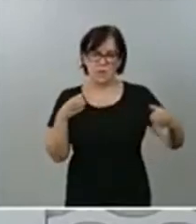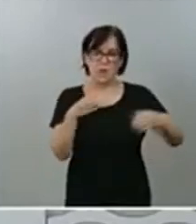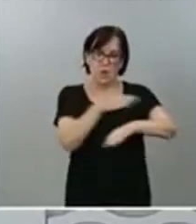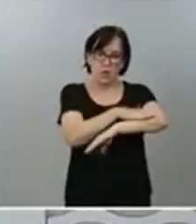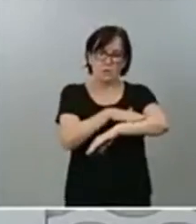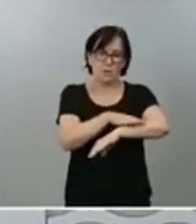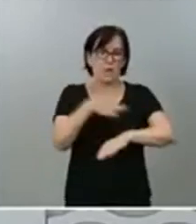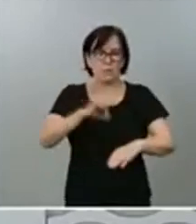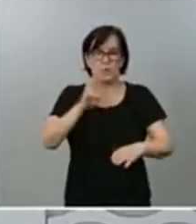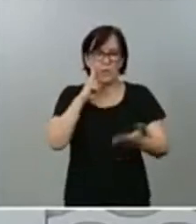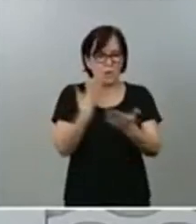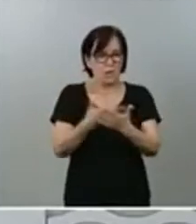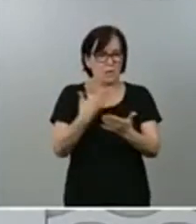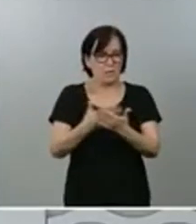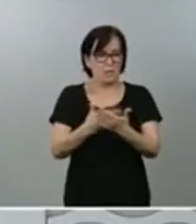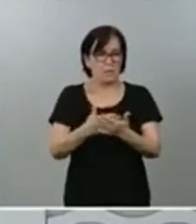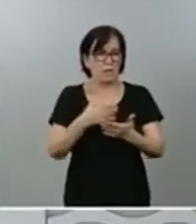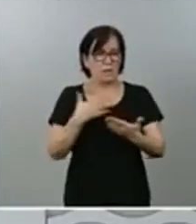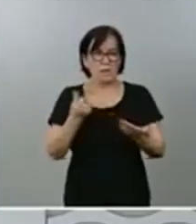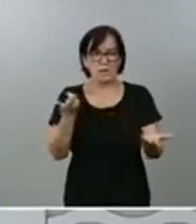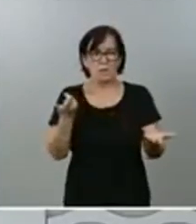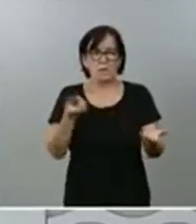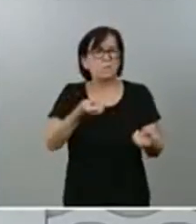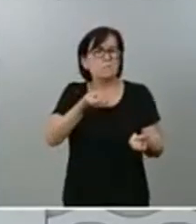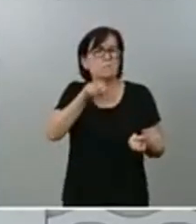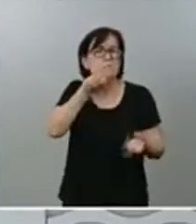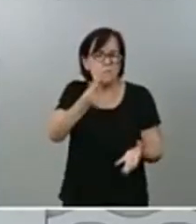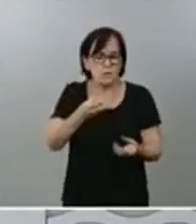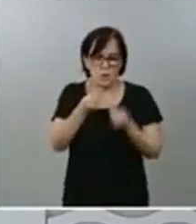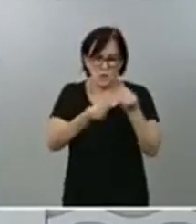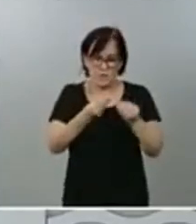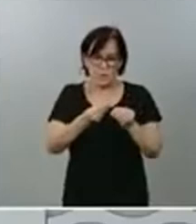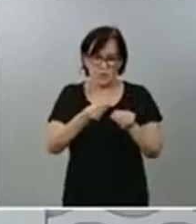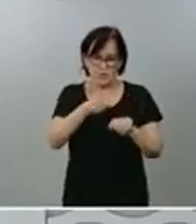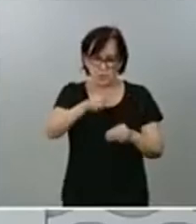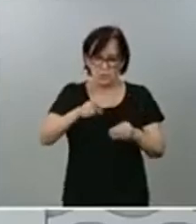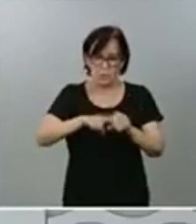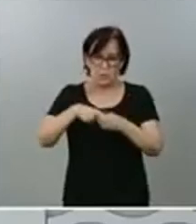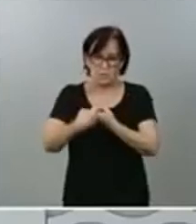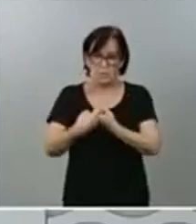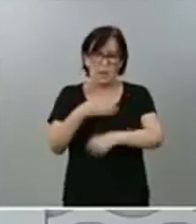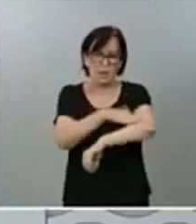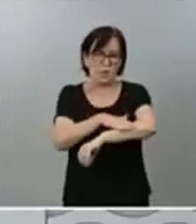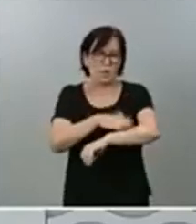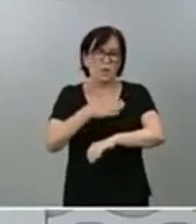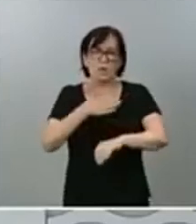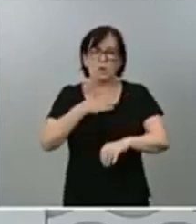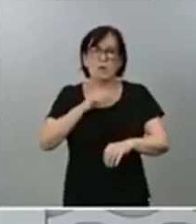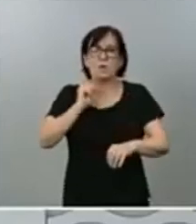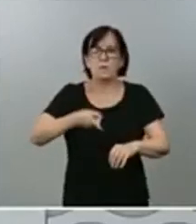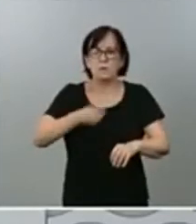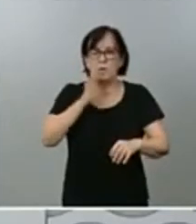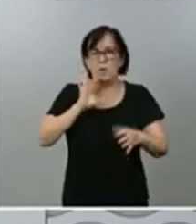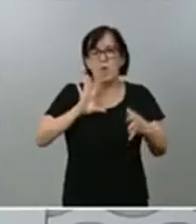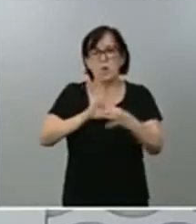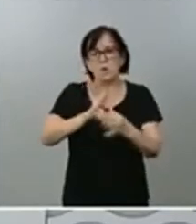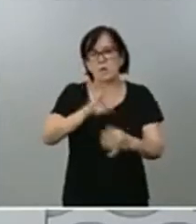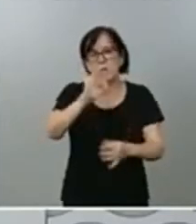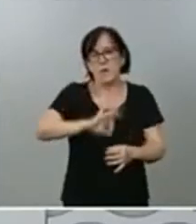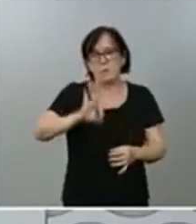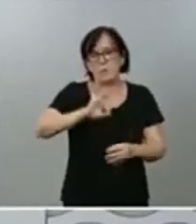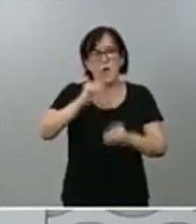comprobar en cualquier manifestación que hacemos los miembros del Gobierno, aunque corresponde, por supuesto, a Unidas Podemos hacer la